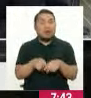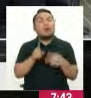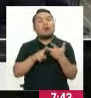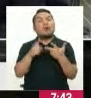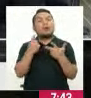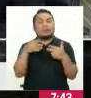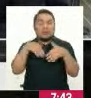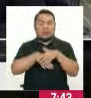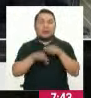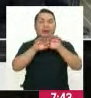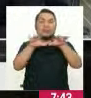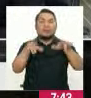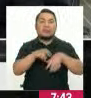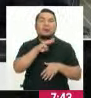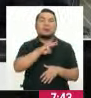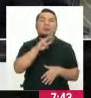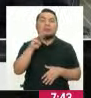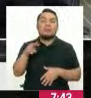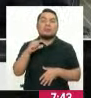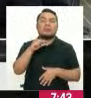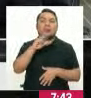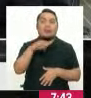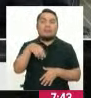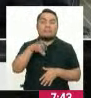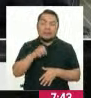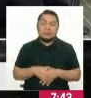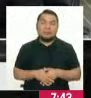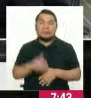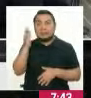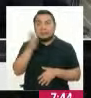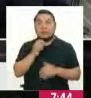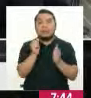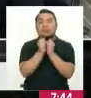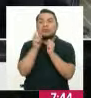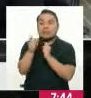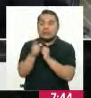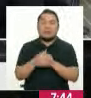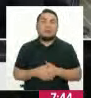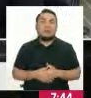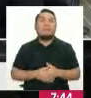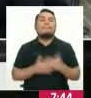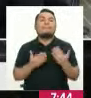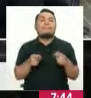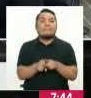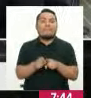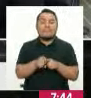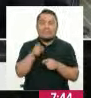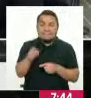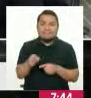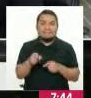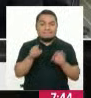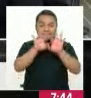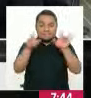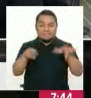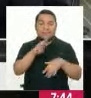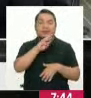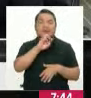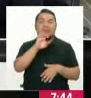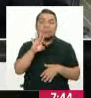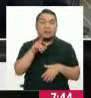web, que es www.gov.pe slash contigo. Mediante la página web,